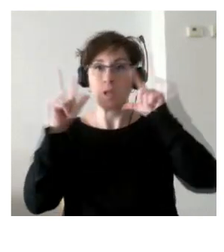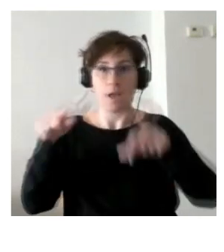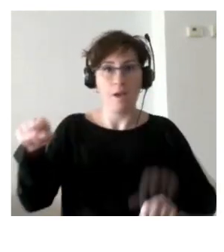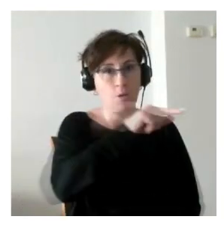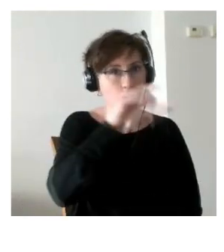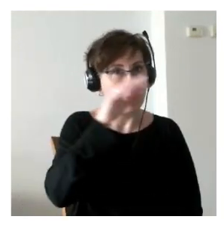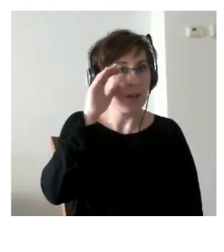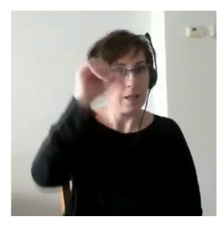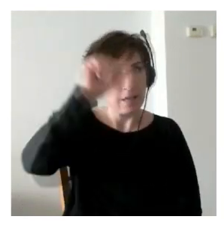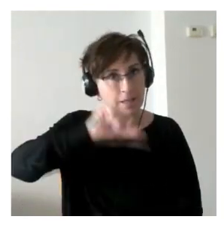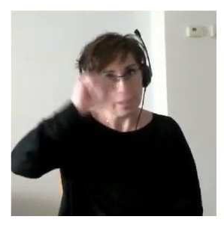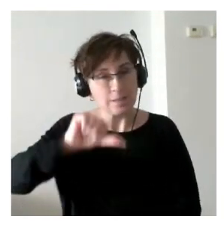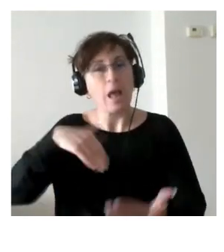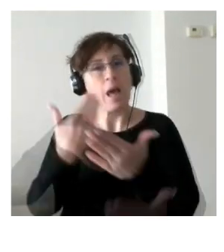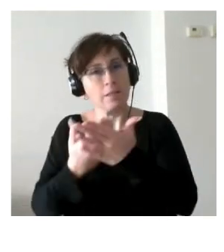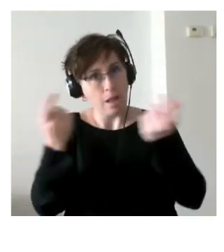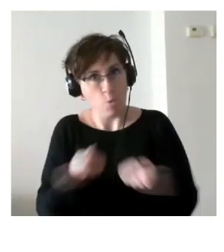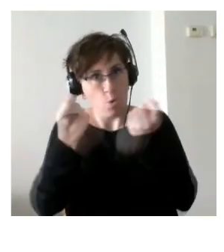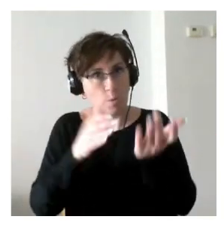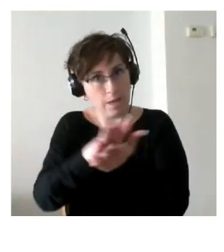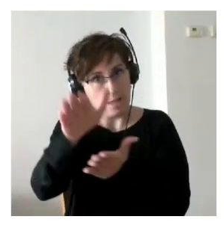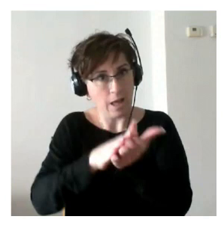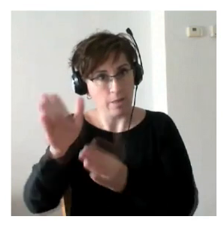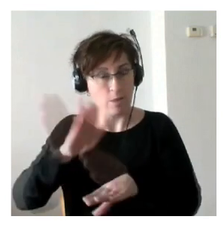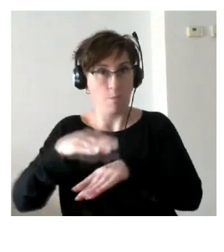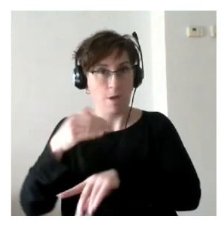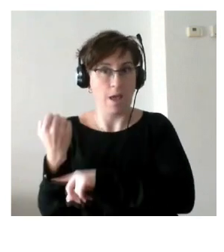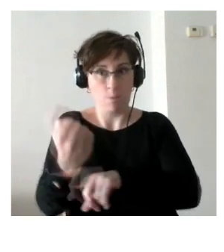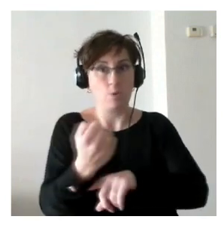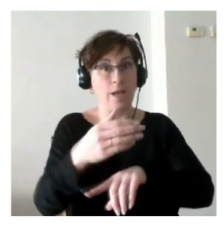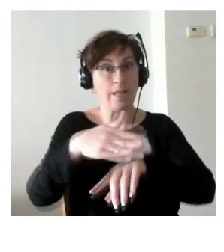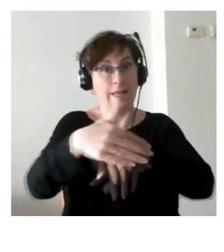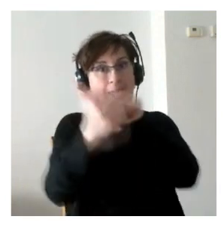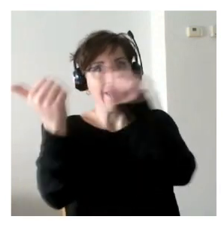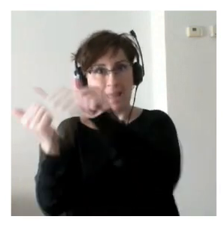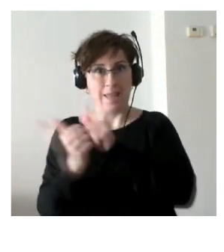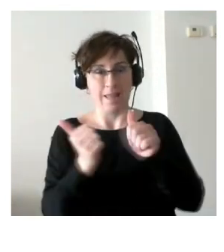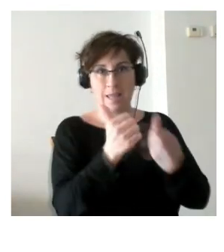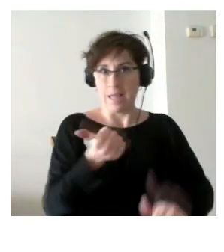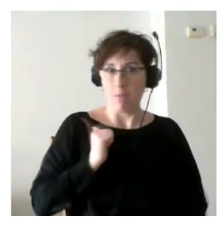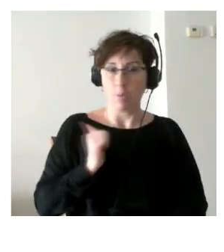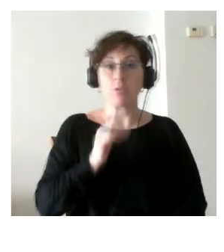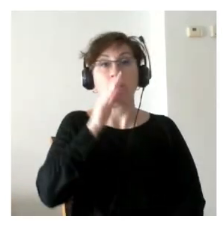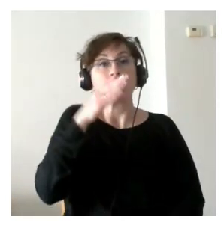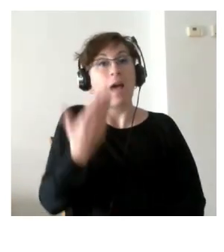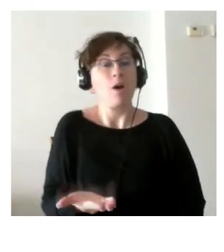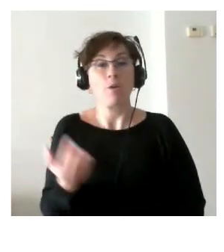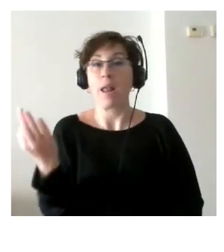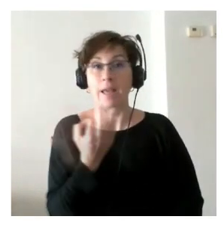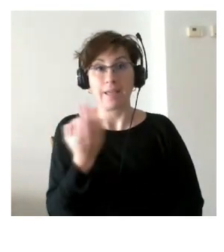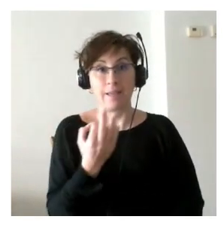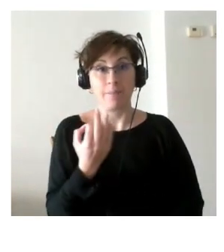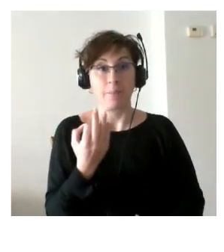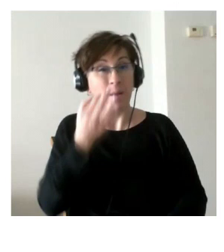incluso pues hemos hecho alguna publicación para apoyar que esto se replique y ahora lo que vamos a hacer es aunque no ha habido